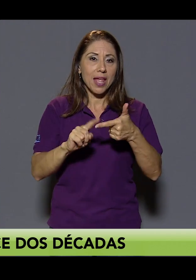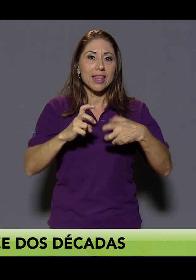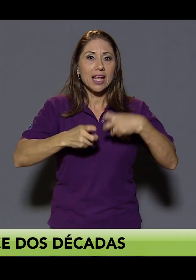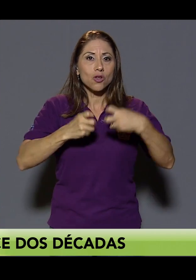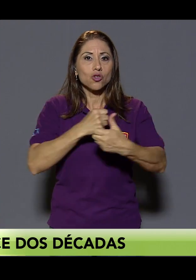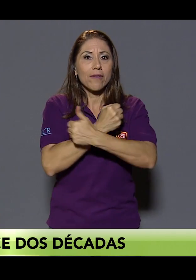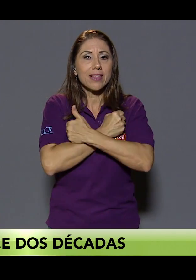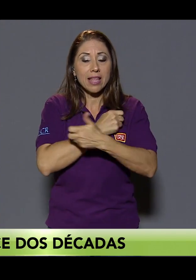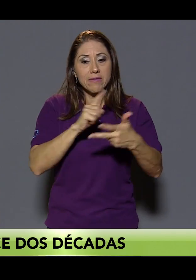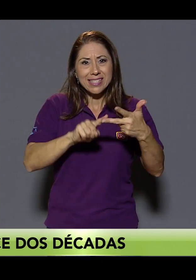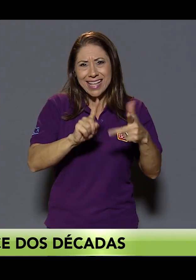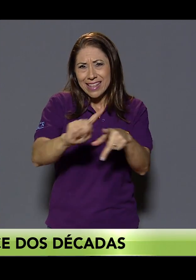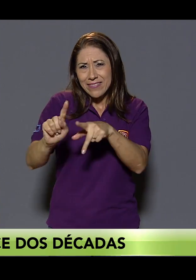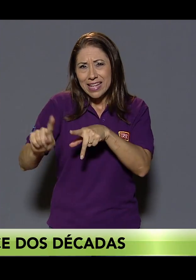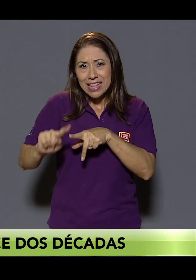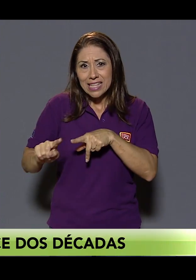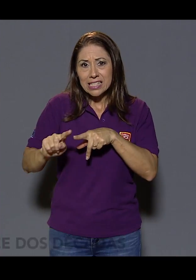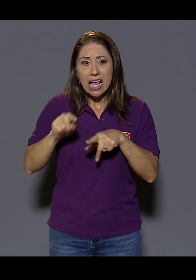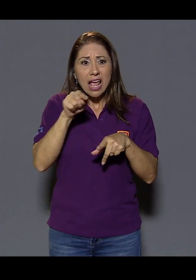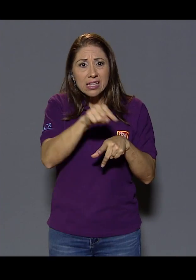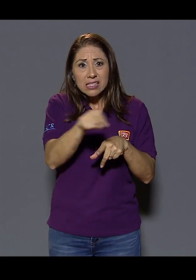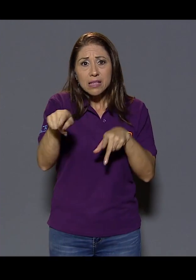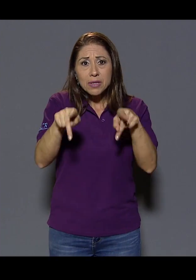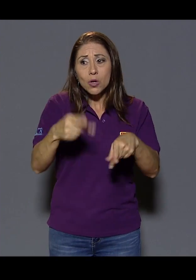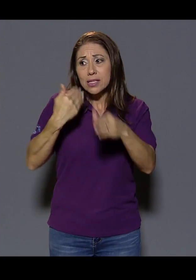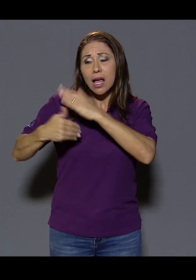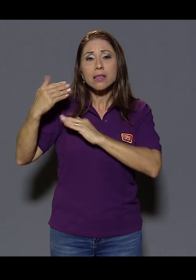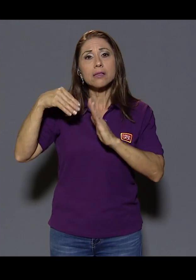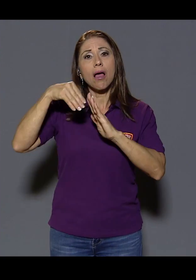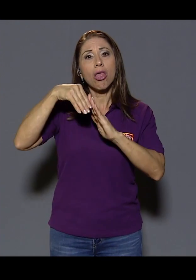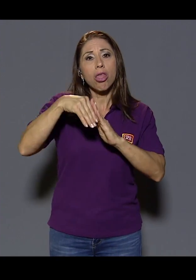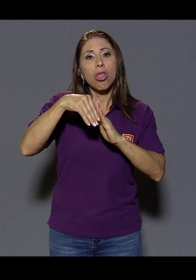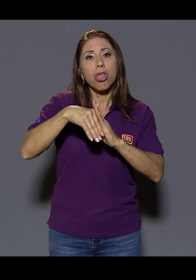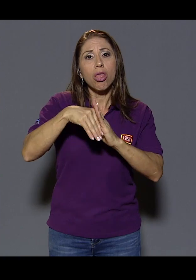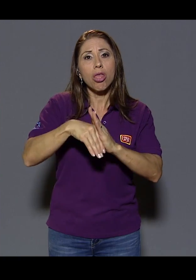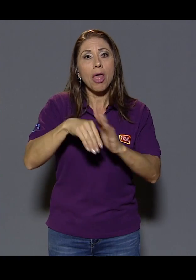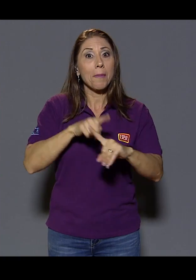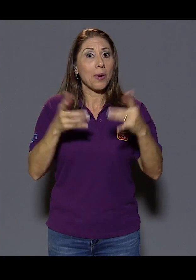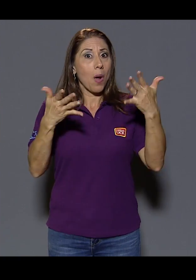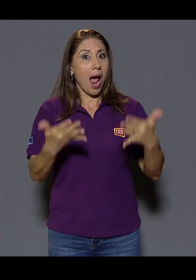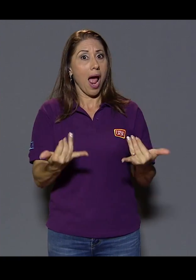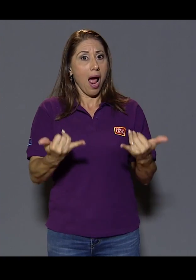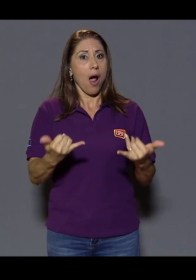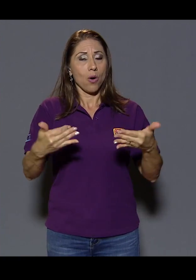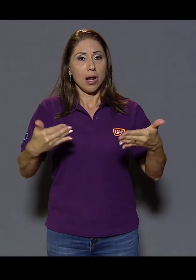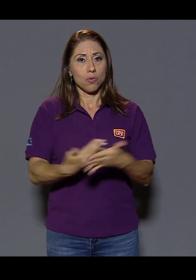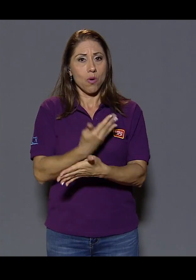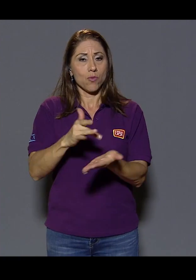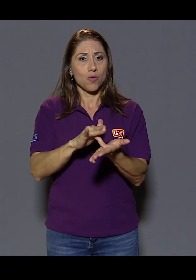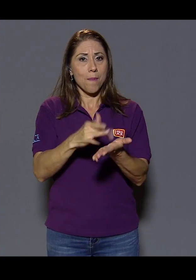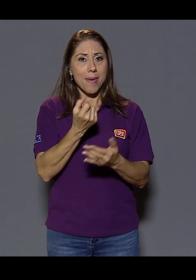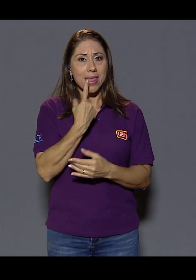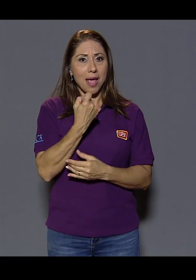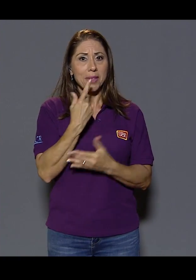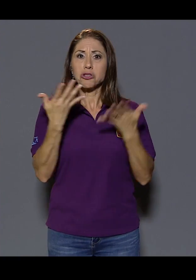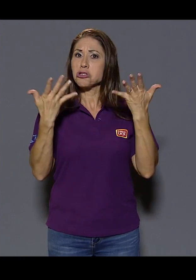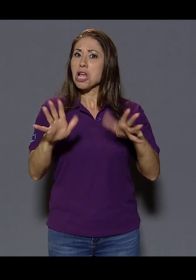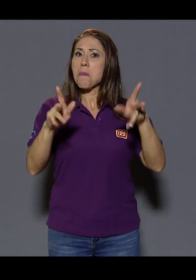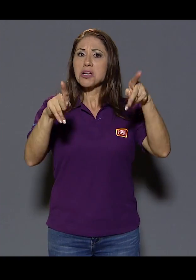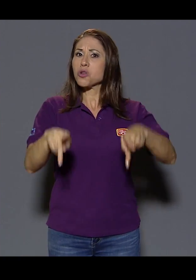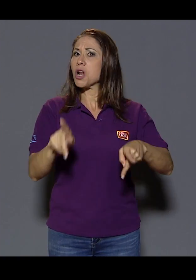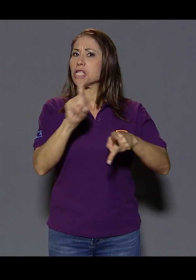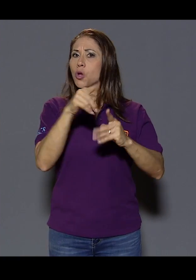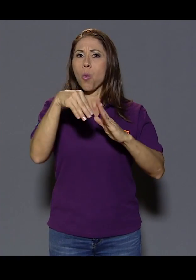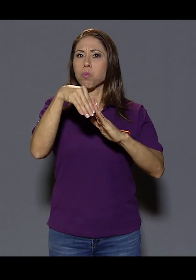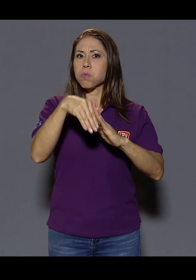iban hacia el deterioro, pero ya con los nuevos medicamentos ya las personas no se deterioran si